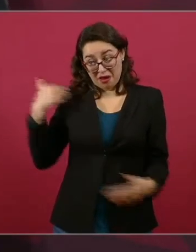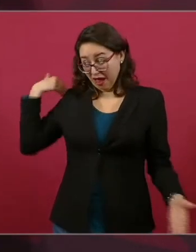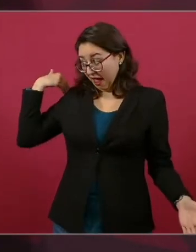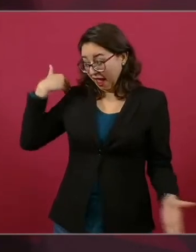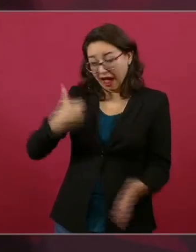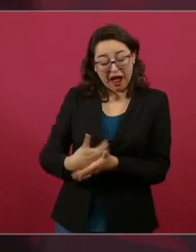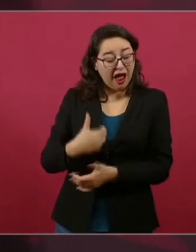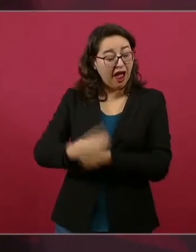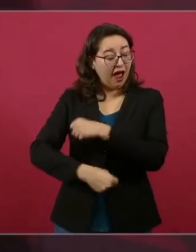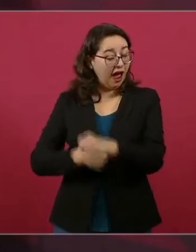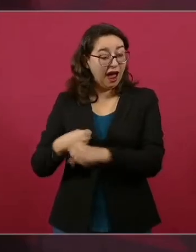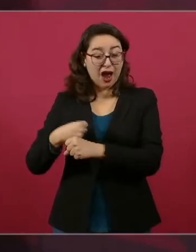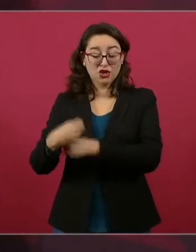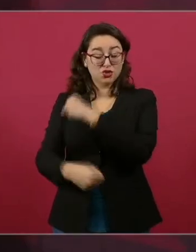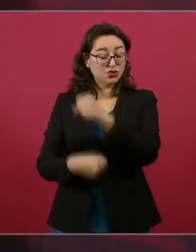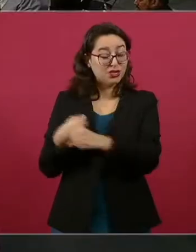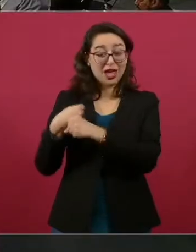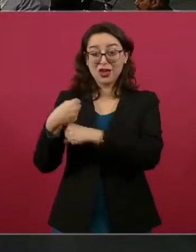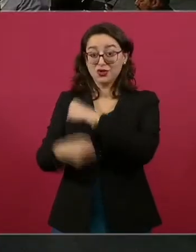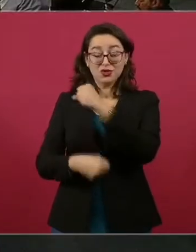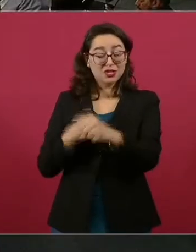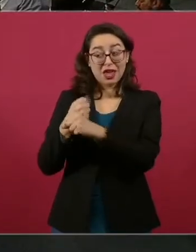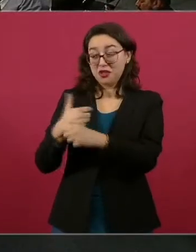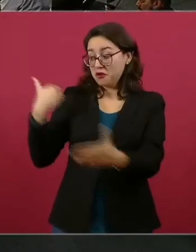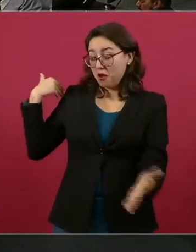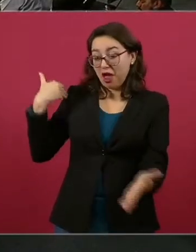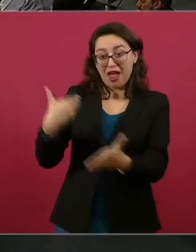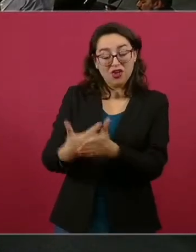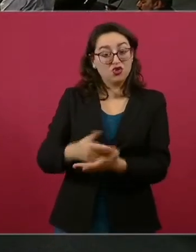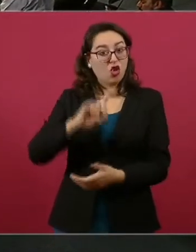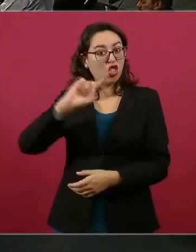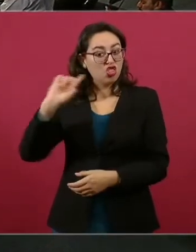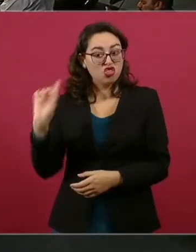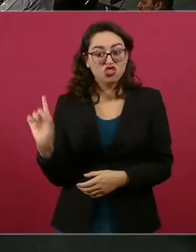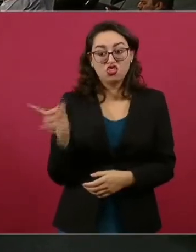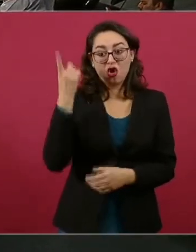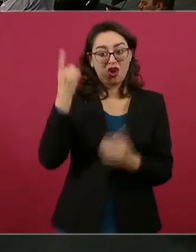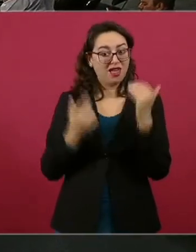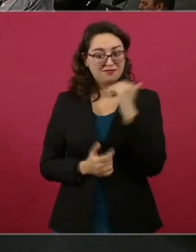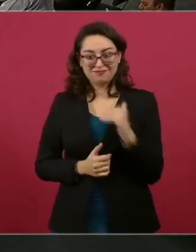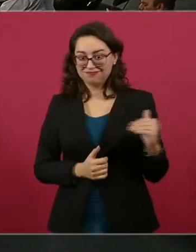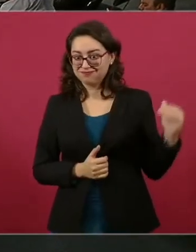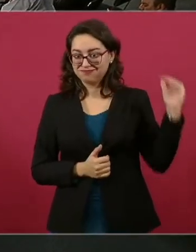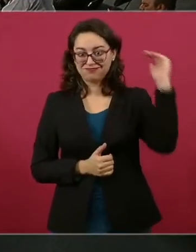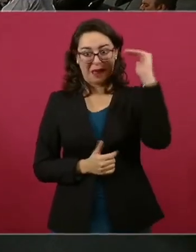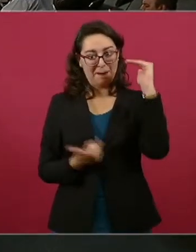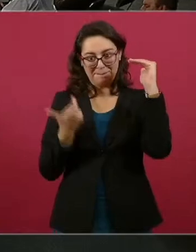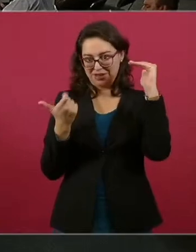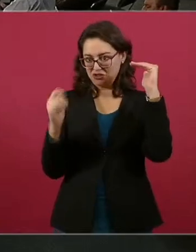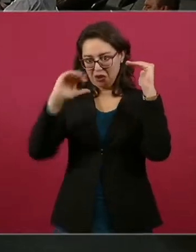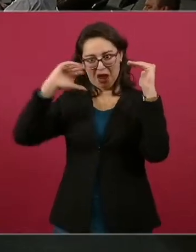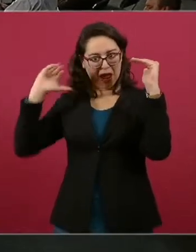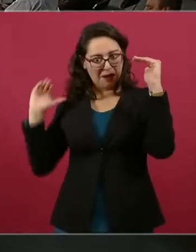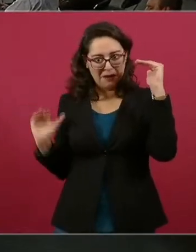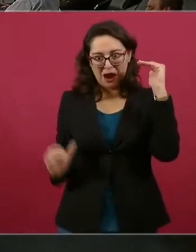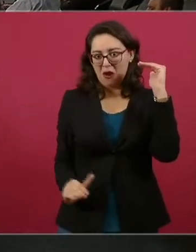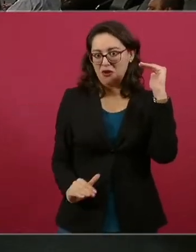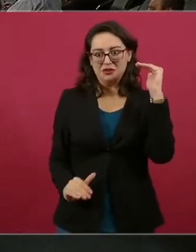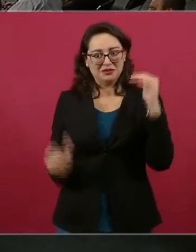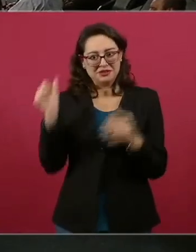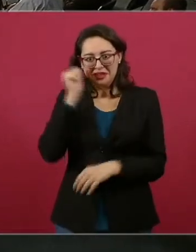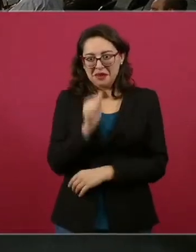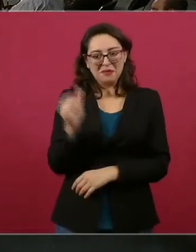desayunen bien nuestros adversarios, los de la fiesta,